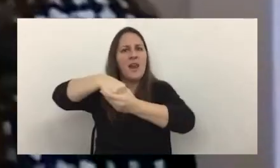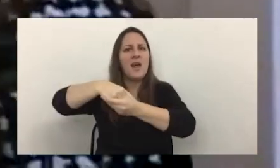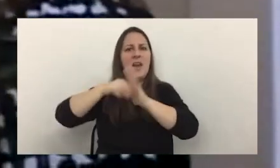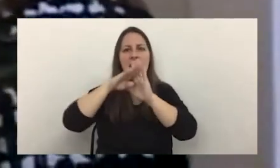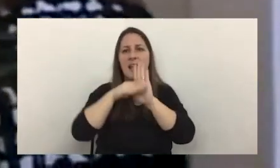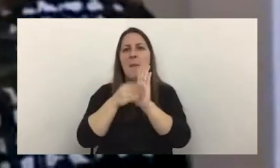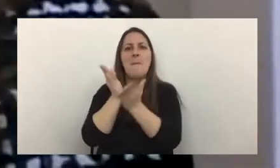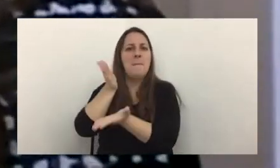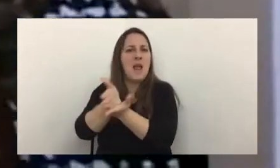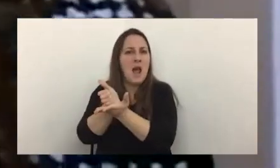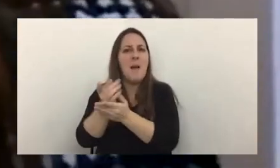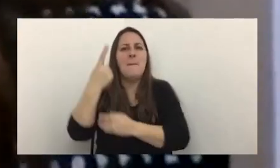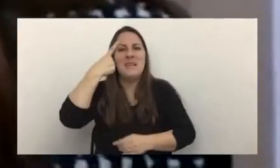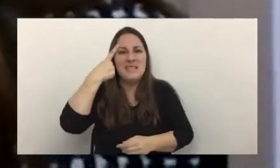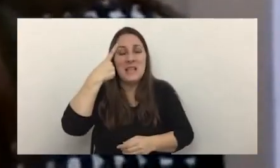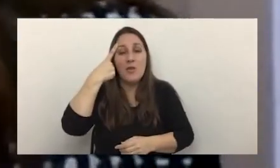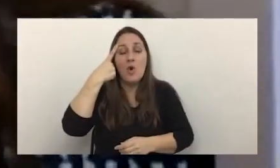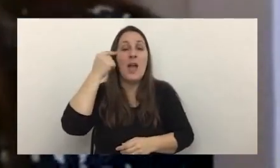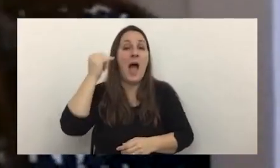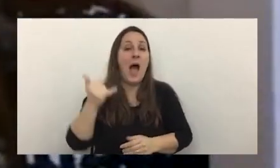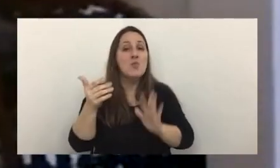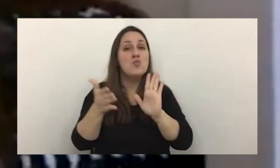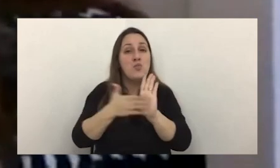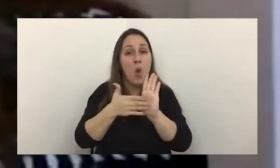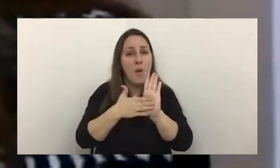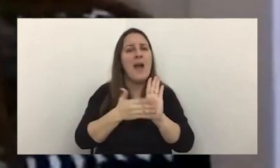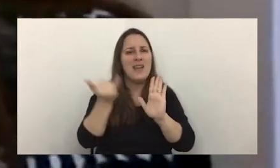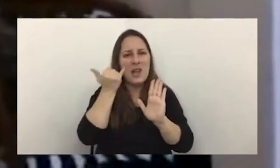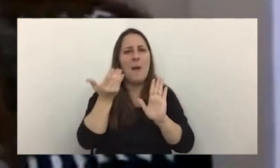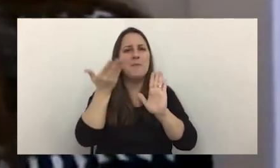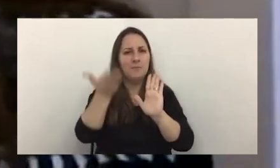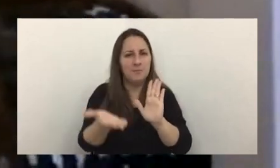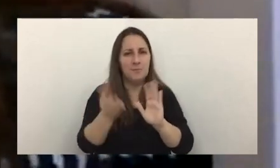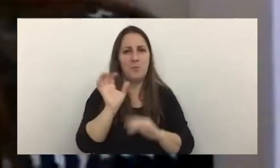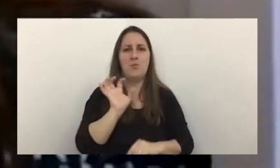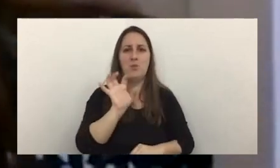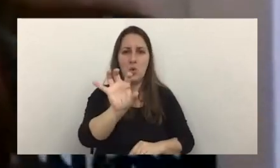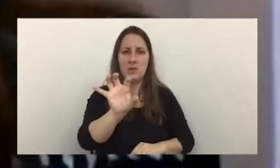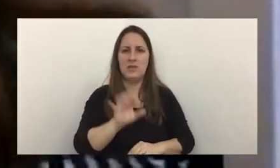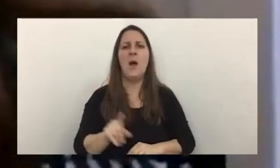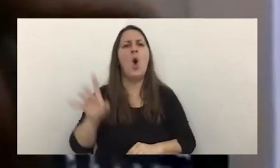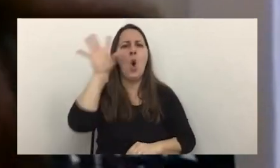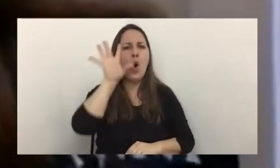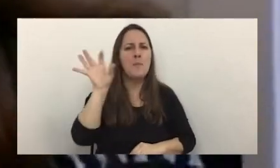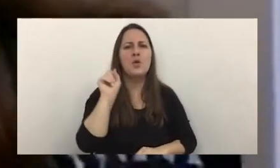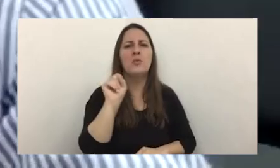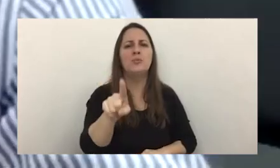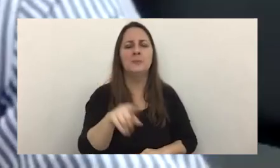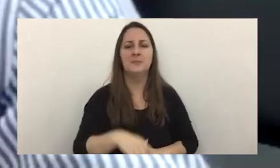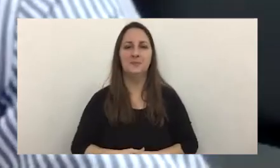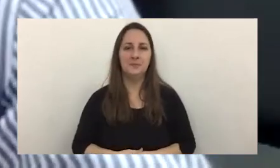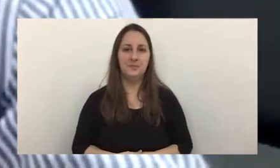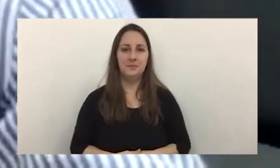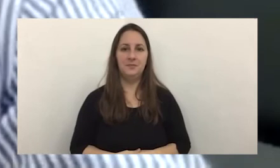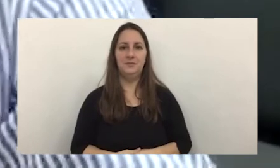partiendo de la prueba que hizo la provincia ¿qué opinas al respecto? Cristina